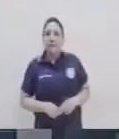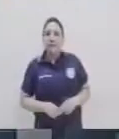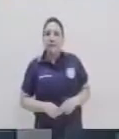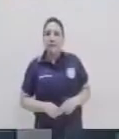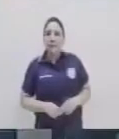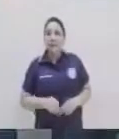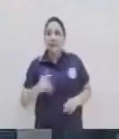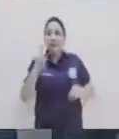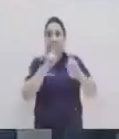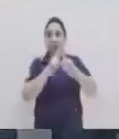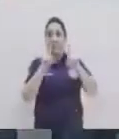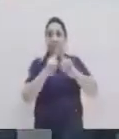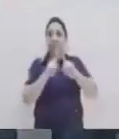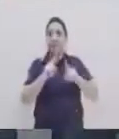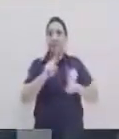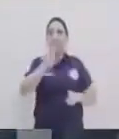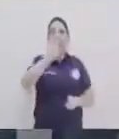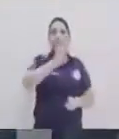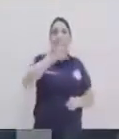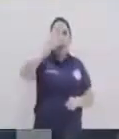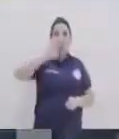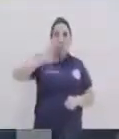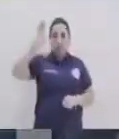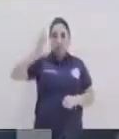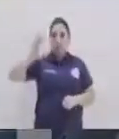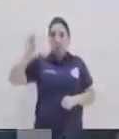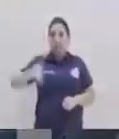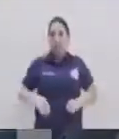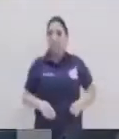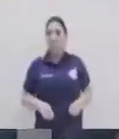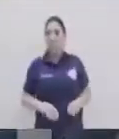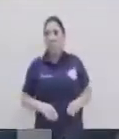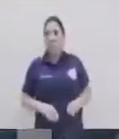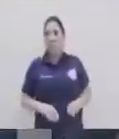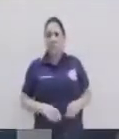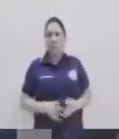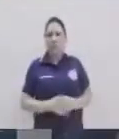derecho, y entonces la ecuación que se presenta es esto.